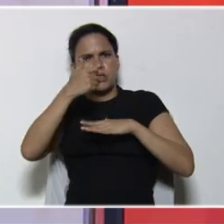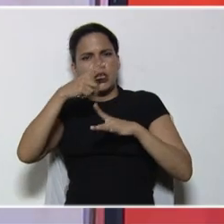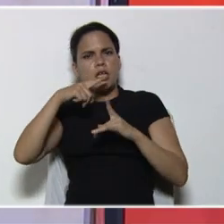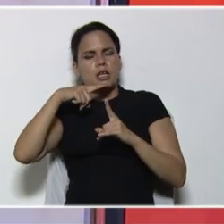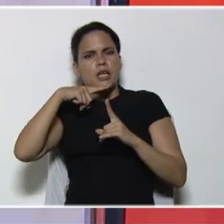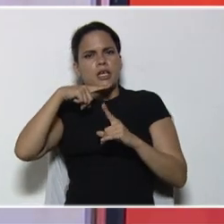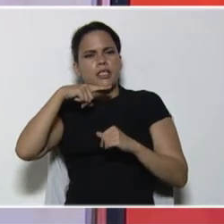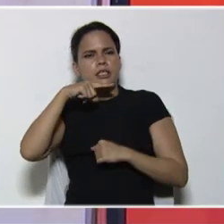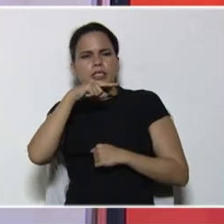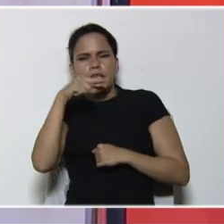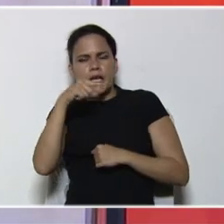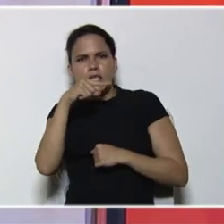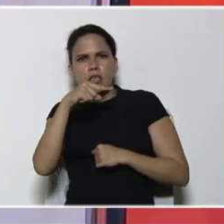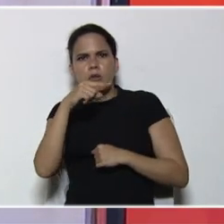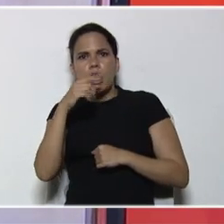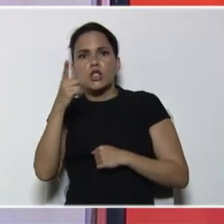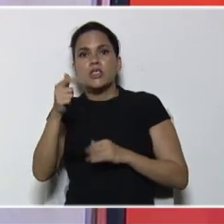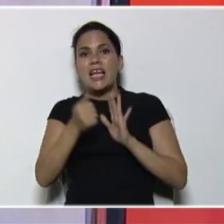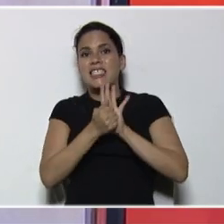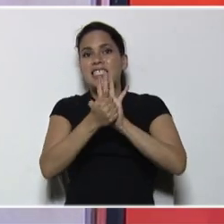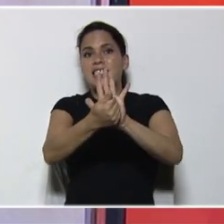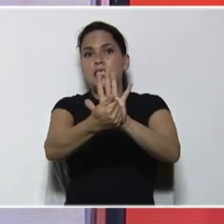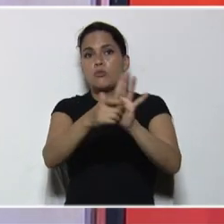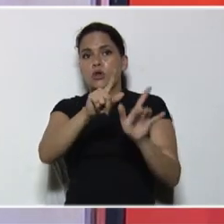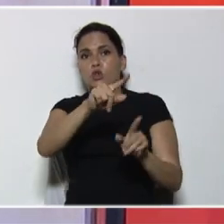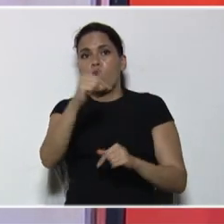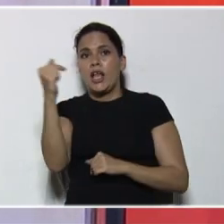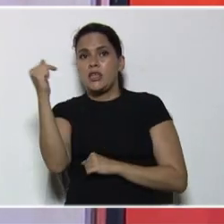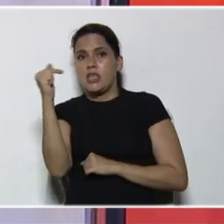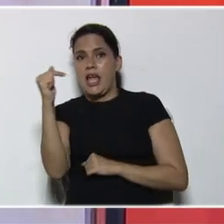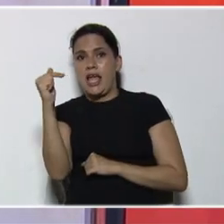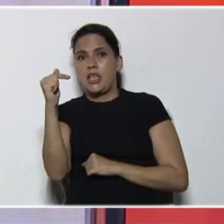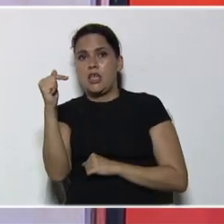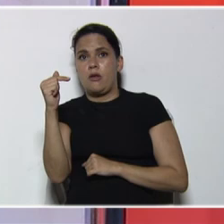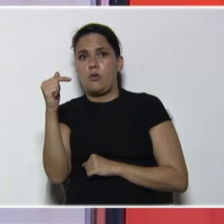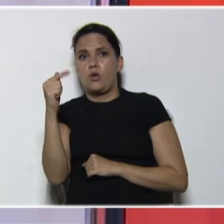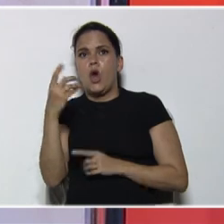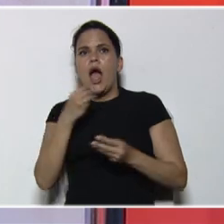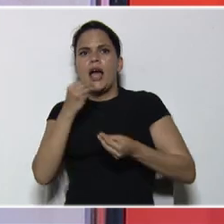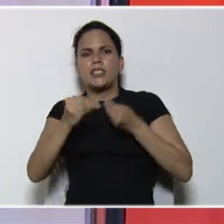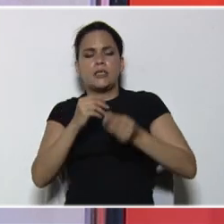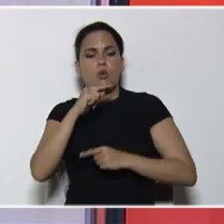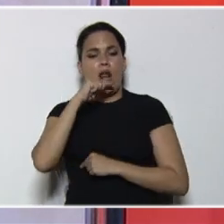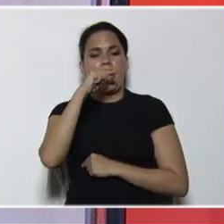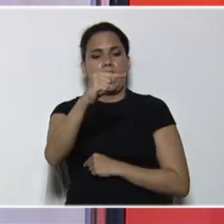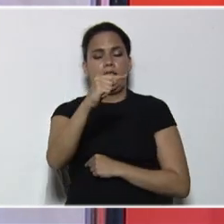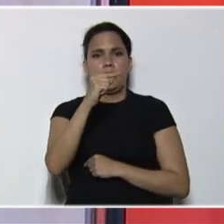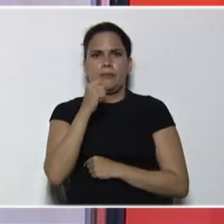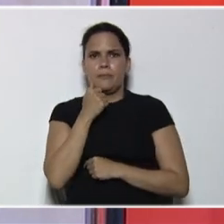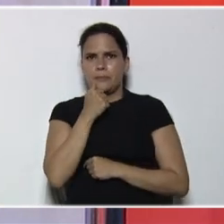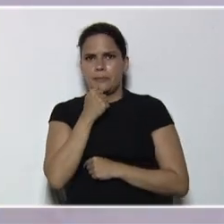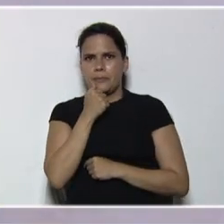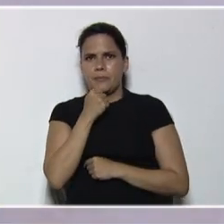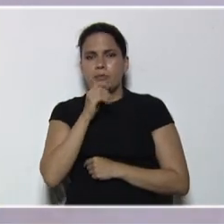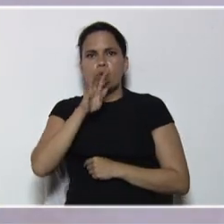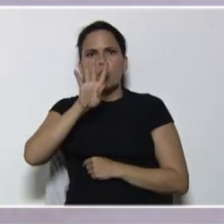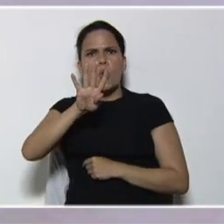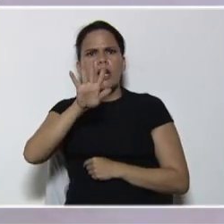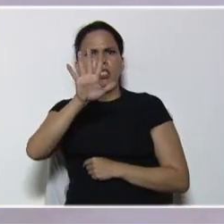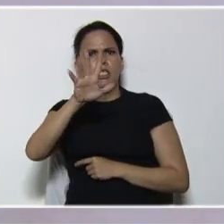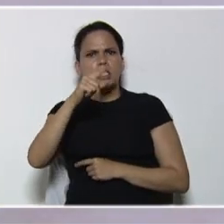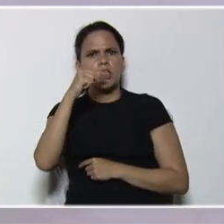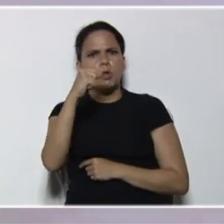cantidad mayor. Y hacemos la sustración o la diferencia. Sería entonces 45 menos